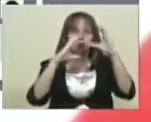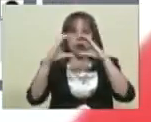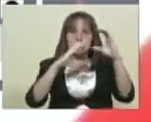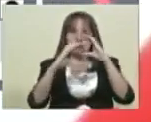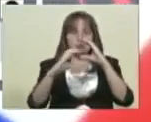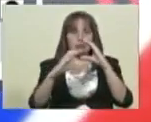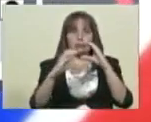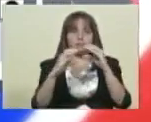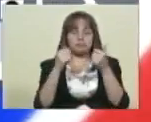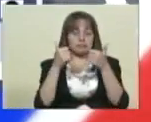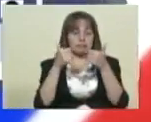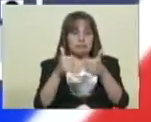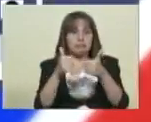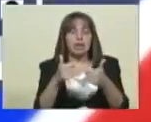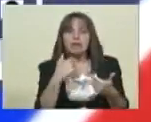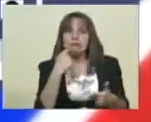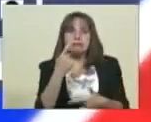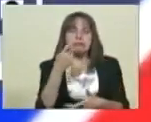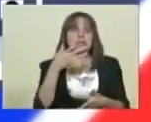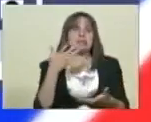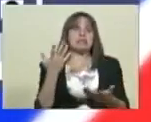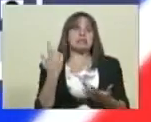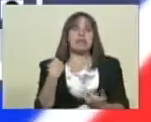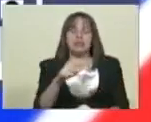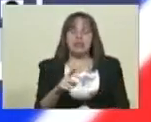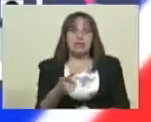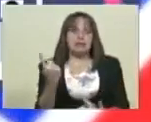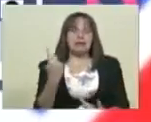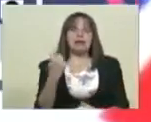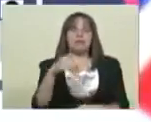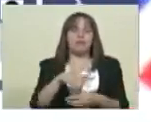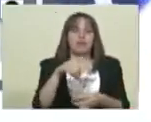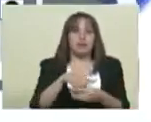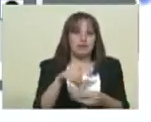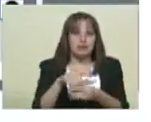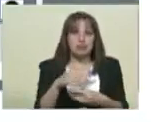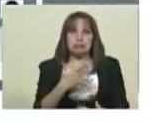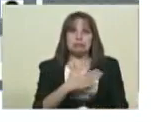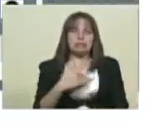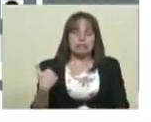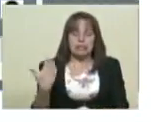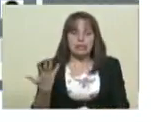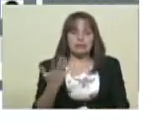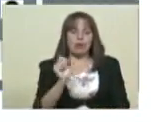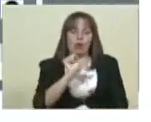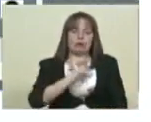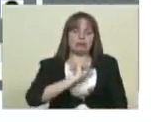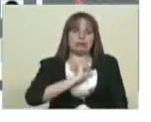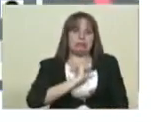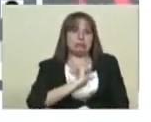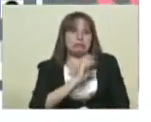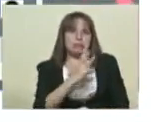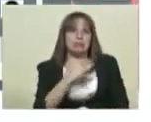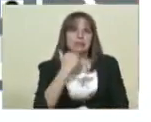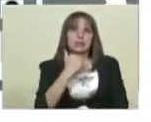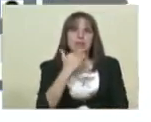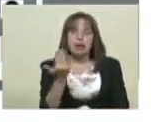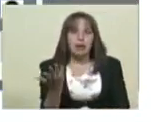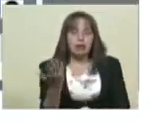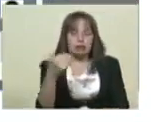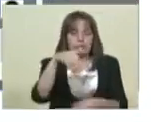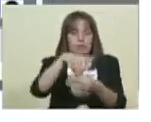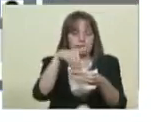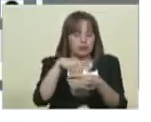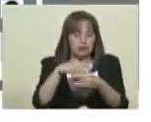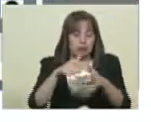nos han manifestado que tenían intención de ir a votar pero estaban inhibidas porque en su casa, salir en